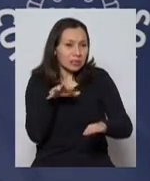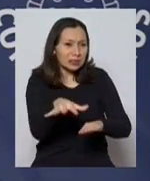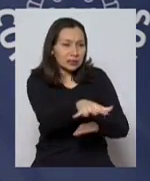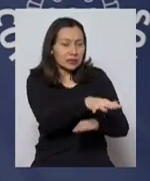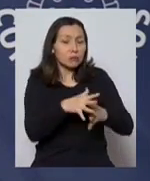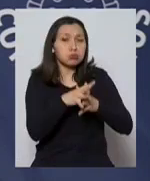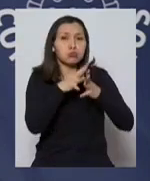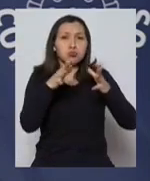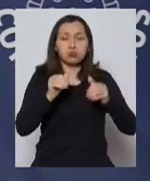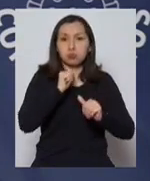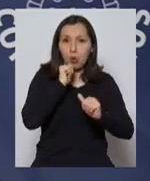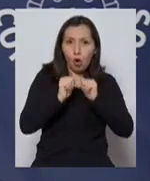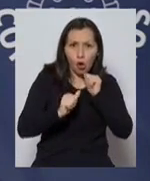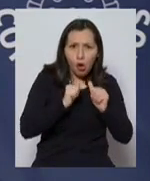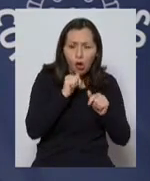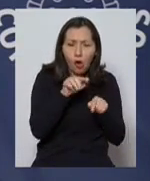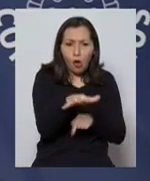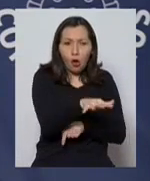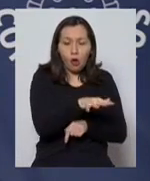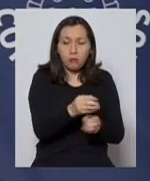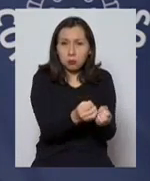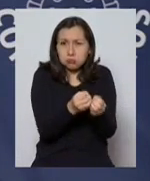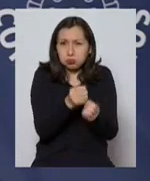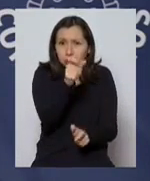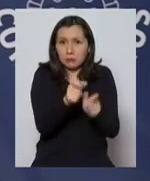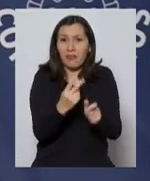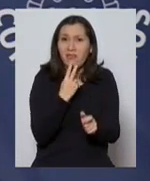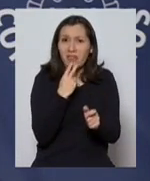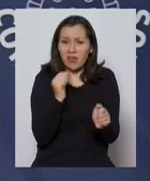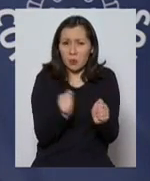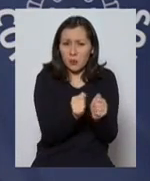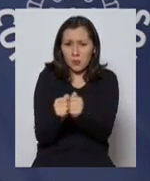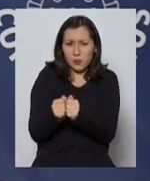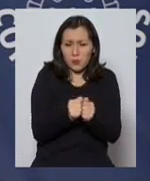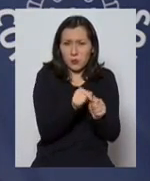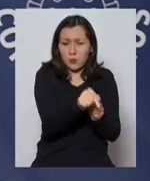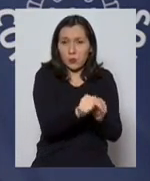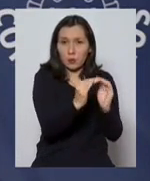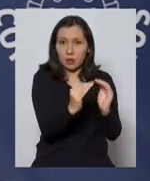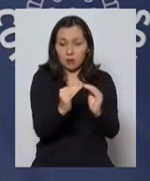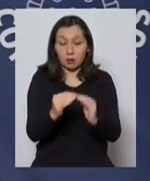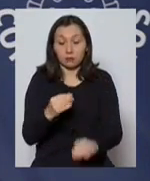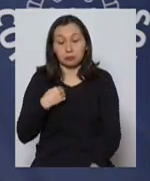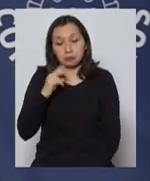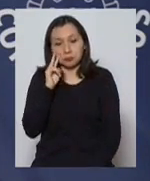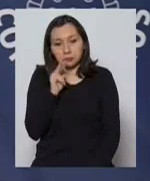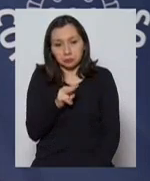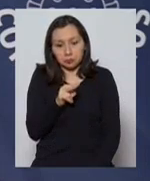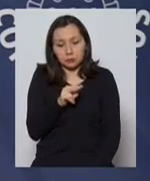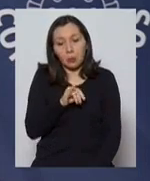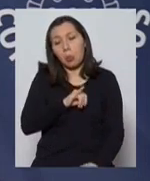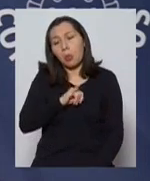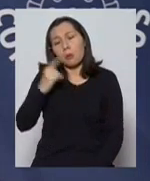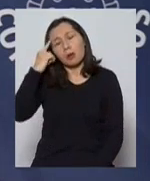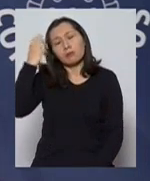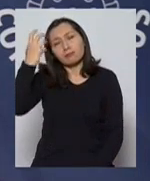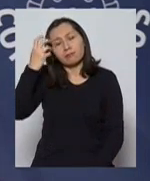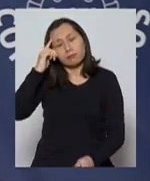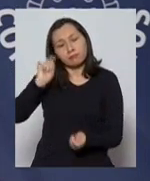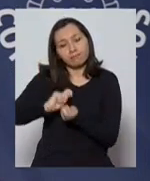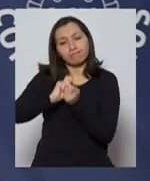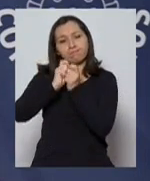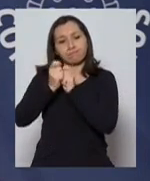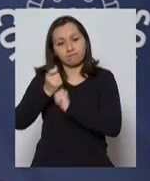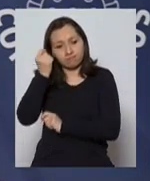que hay mucha concentración de personas, y lo veo, lo reinterpreto, lo releo,